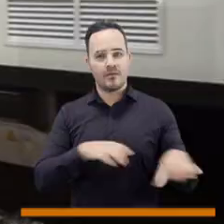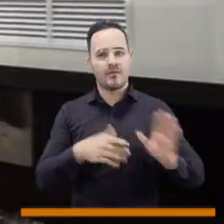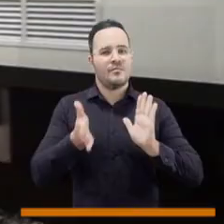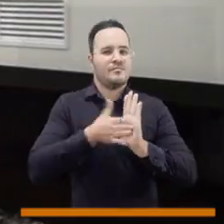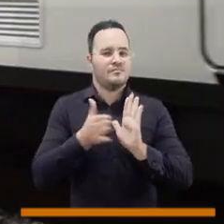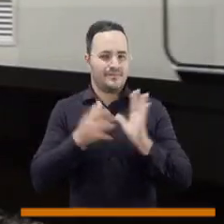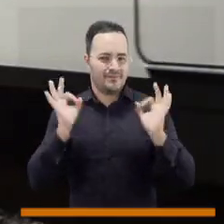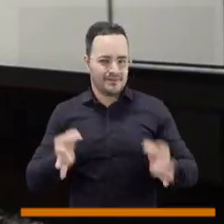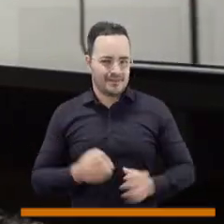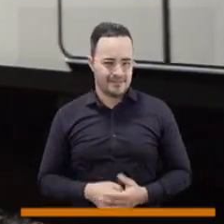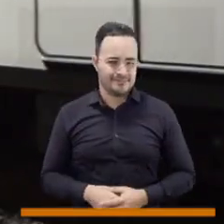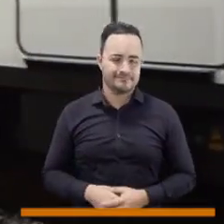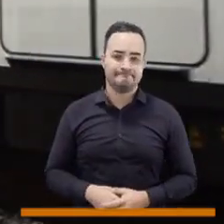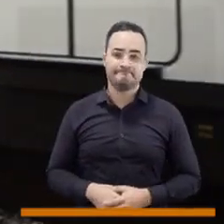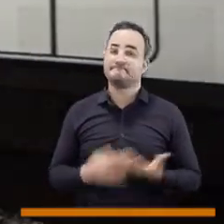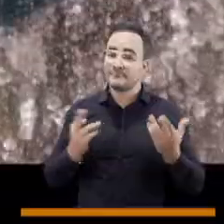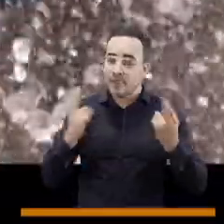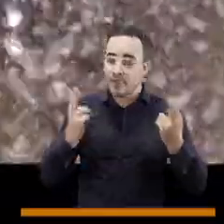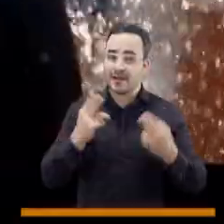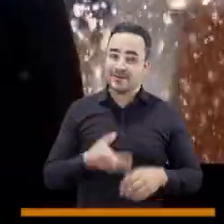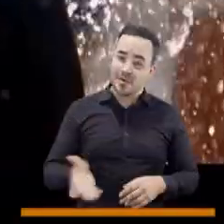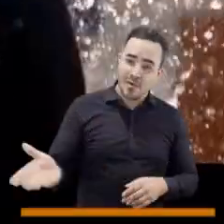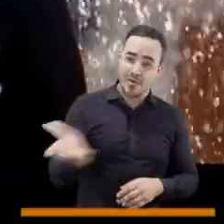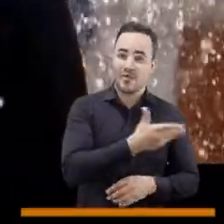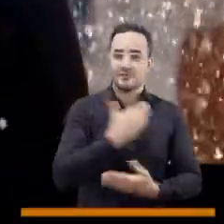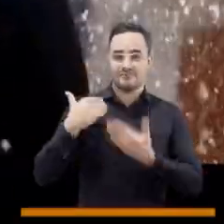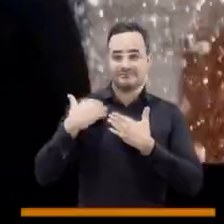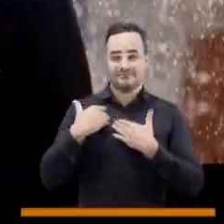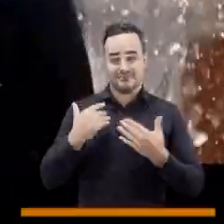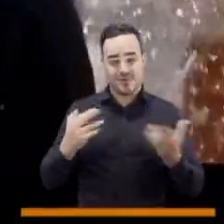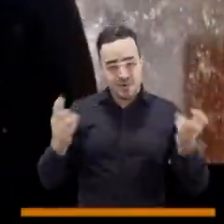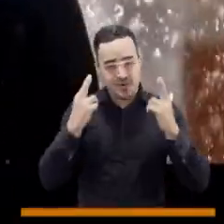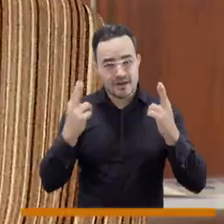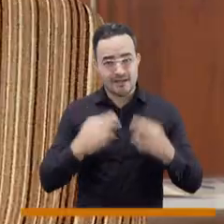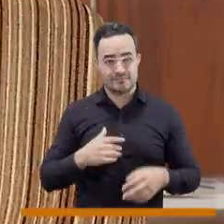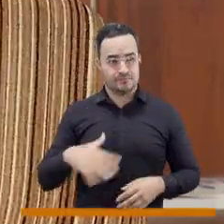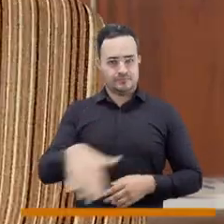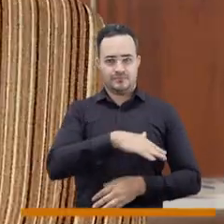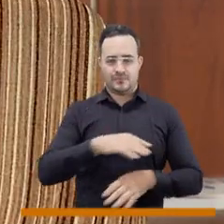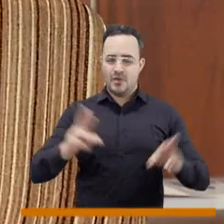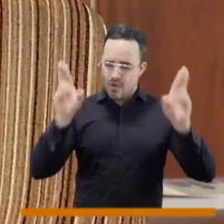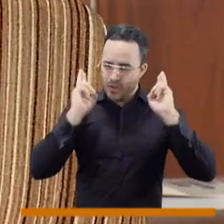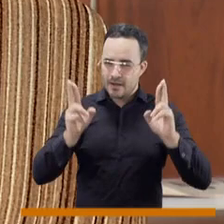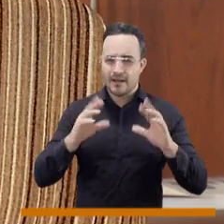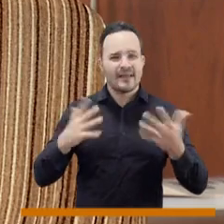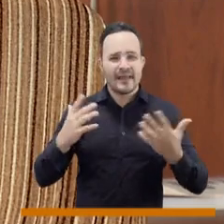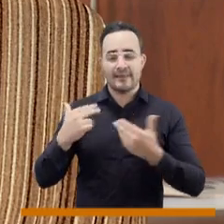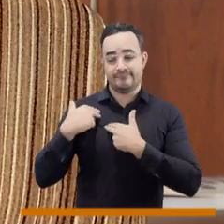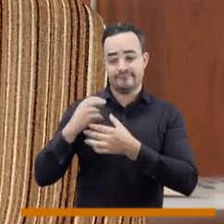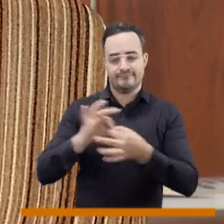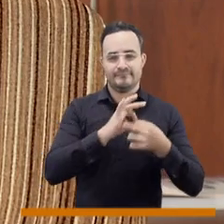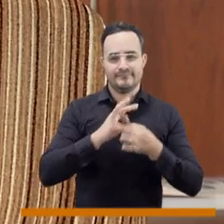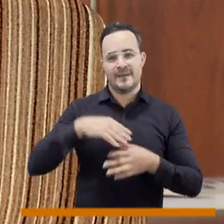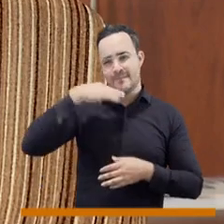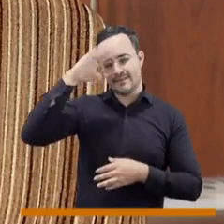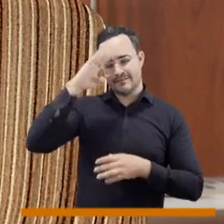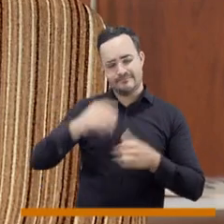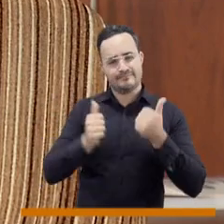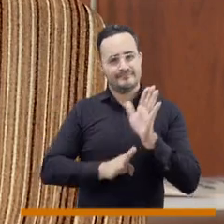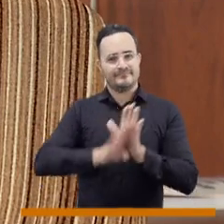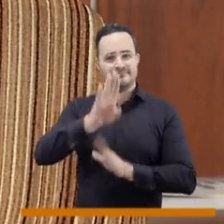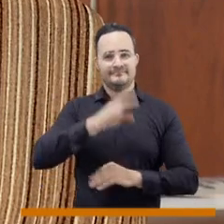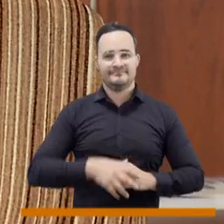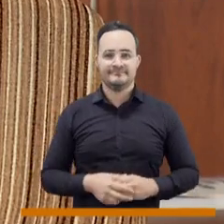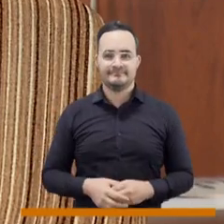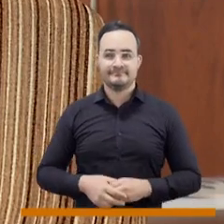que se vea traducido en comportamientos. Entonces, de todos, de cada uno de nosotros, depende que esta